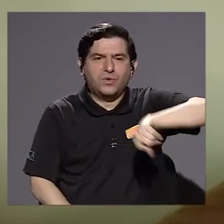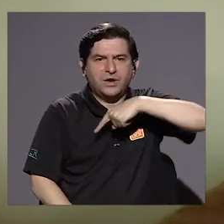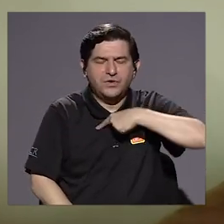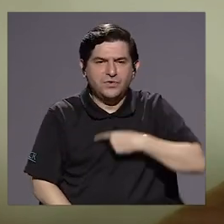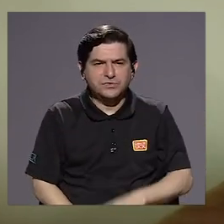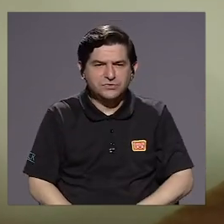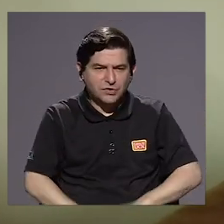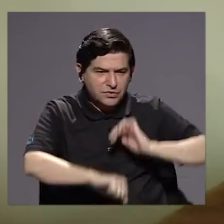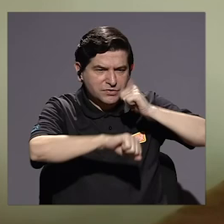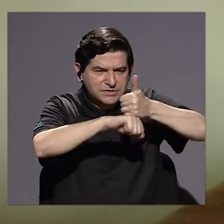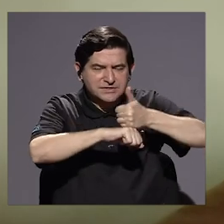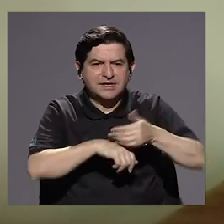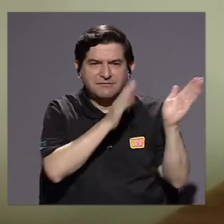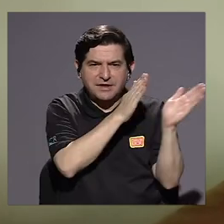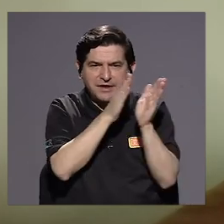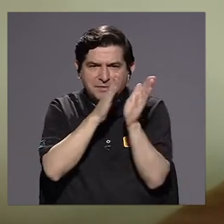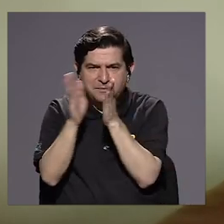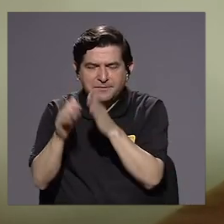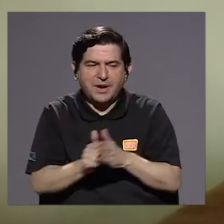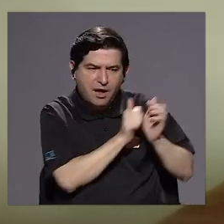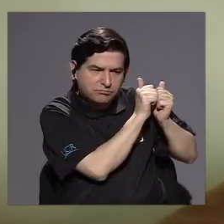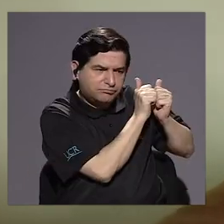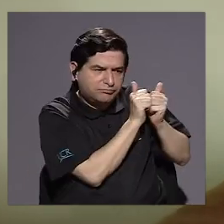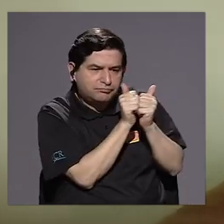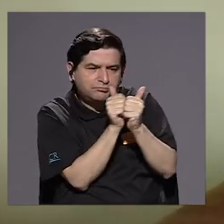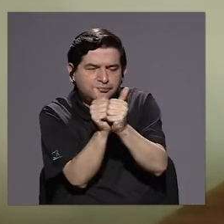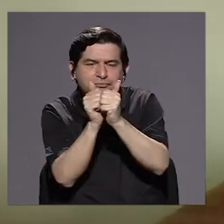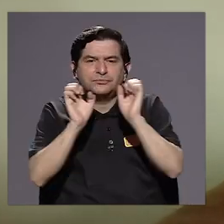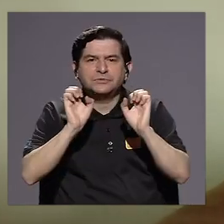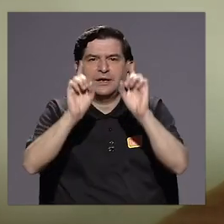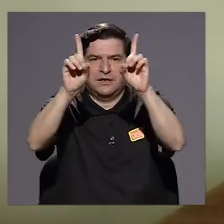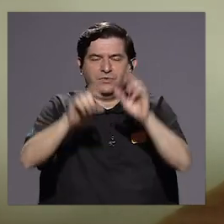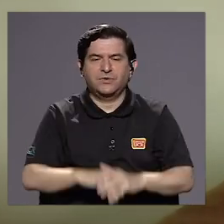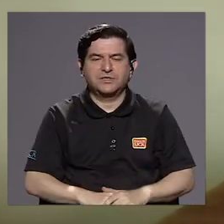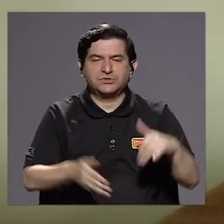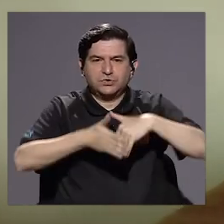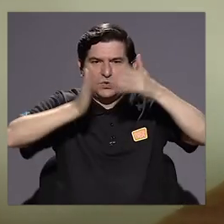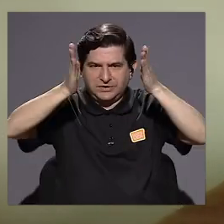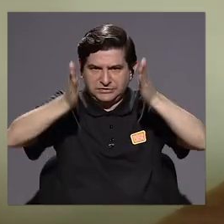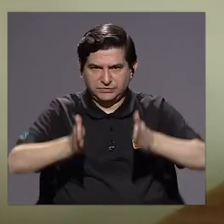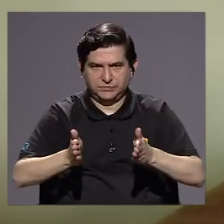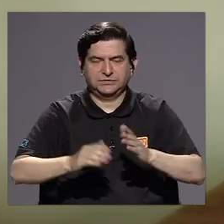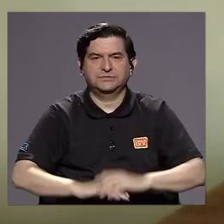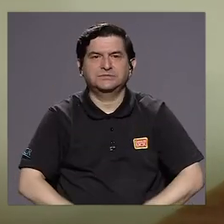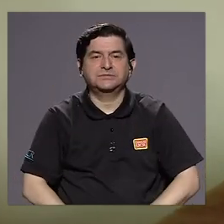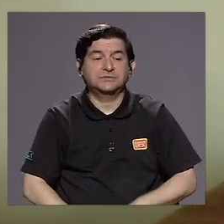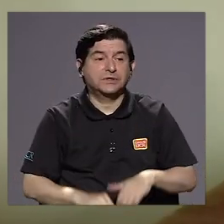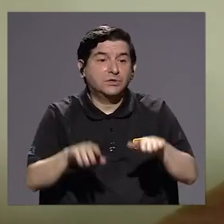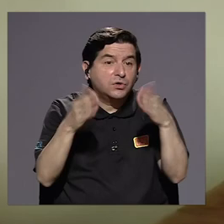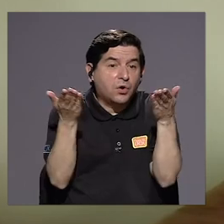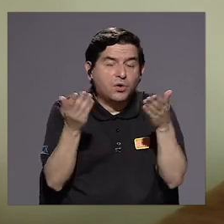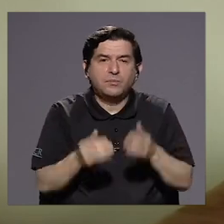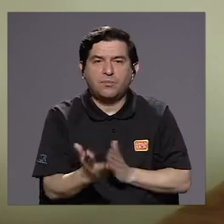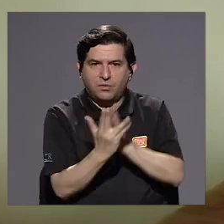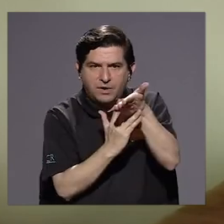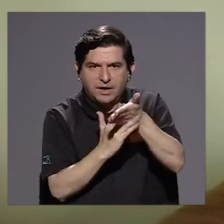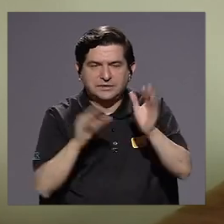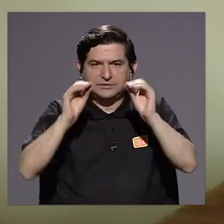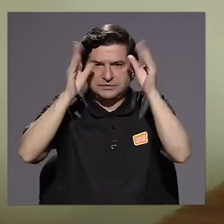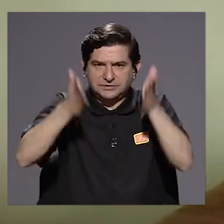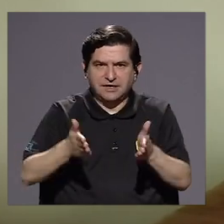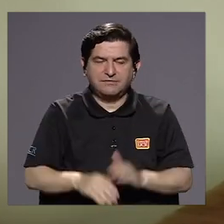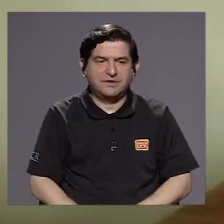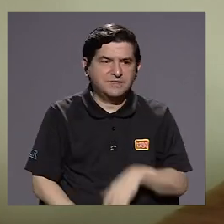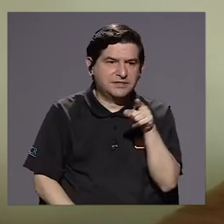trazar un plan integral de acompañamiento educativo a los estudiantes a través de los docentes. Y eso